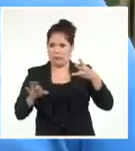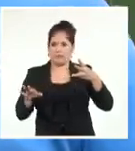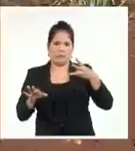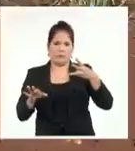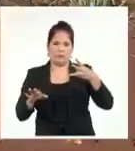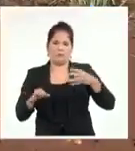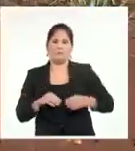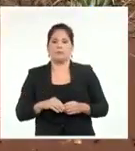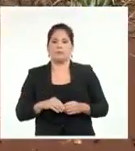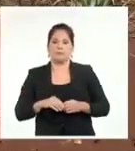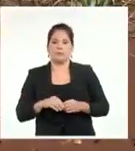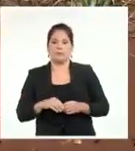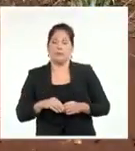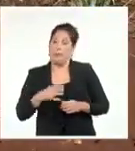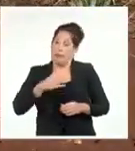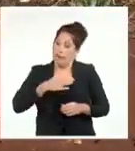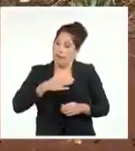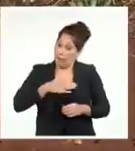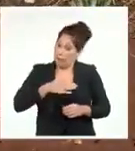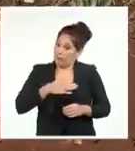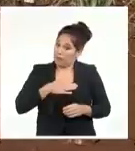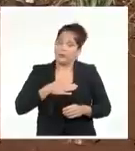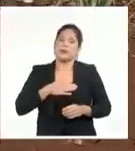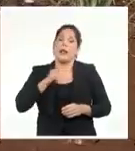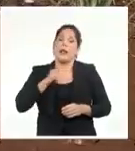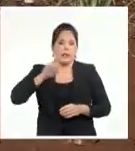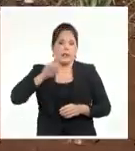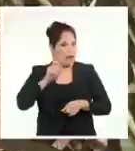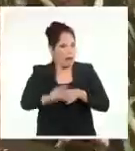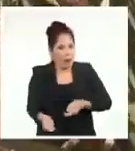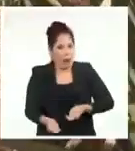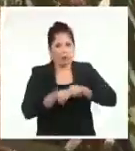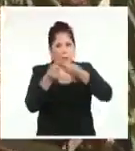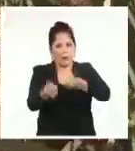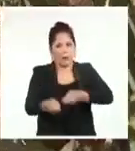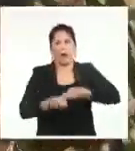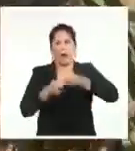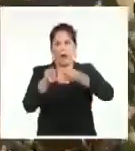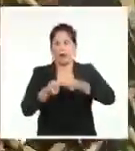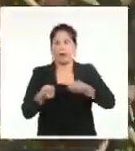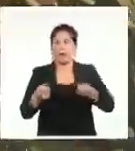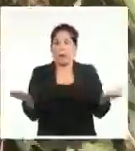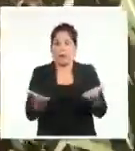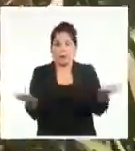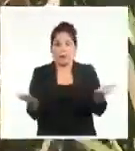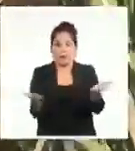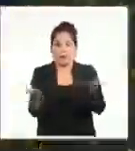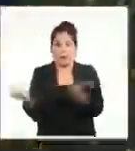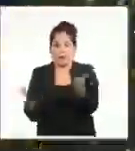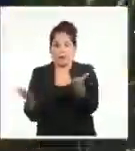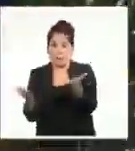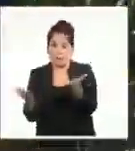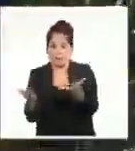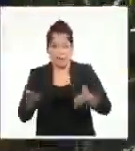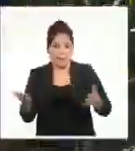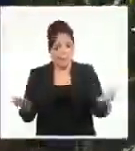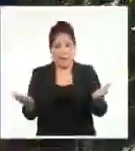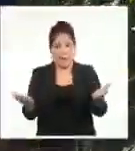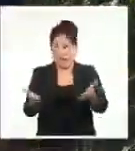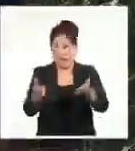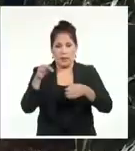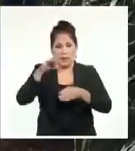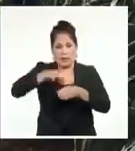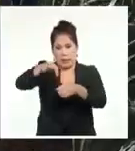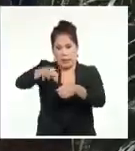no puede faltar y hay que meter la gente con bataca, hay que limpiar la caña. Si usted no limpia la caña, no hay rendimiento. Usted puede sembrar,